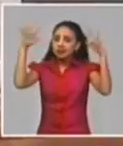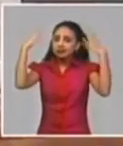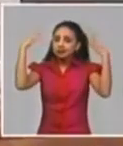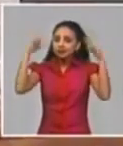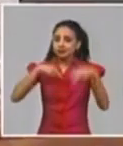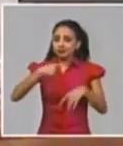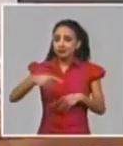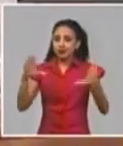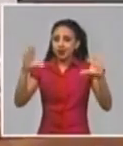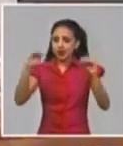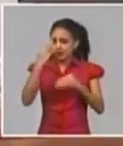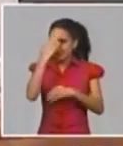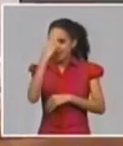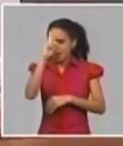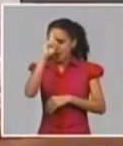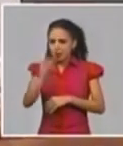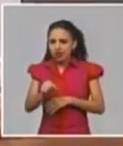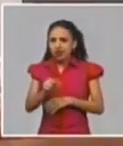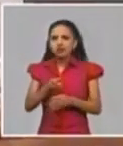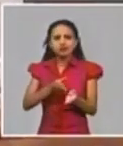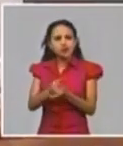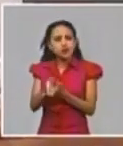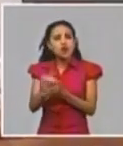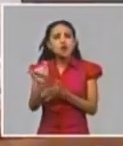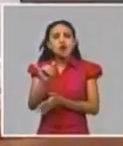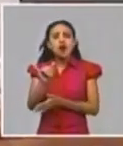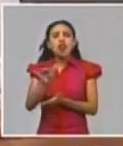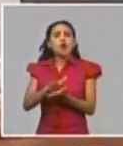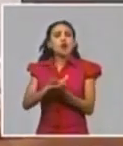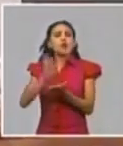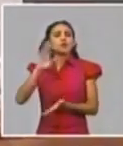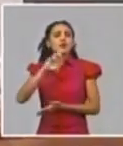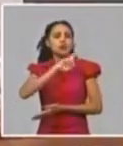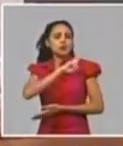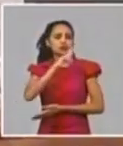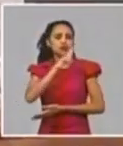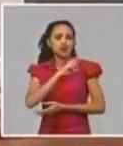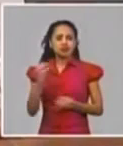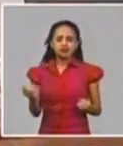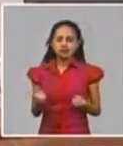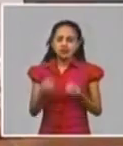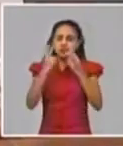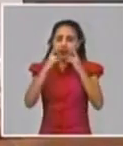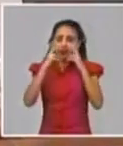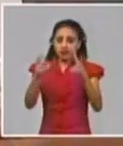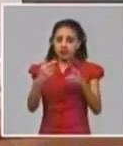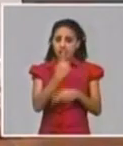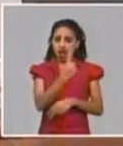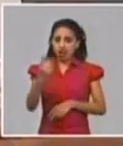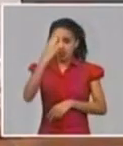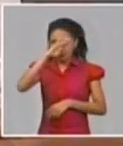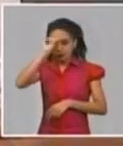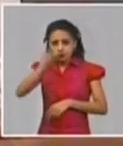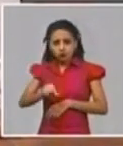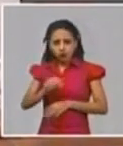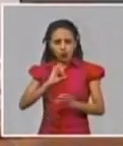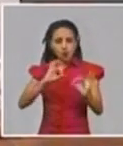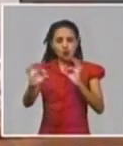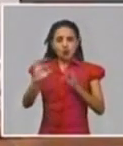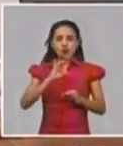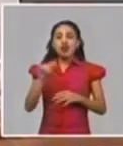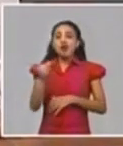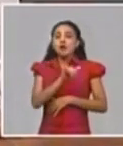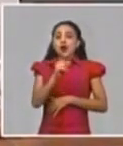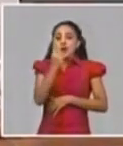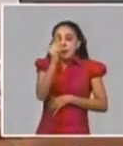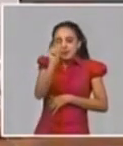Randy en más compromiso y responsabilidad ante la vida humana. Cada cubano que se cuida significa un caso